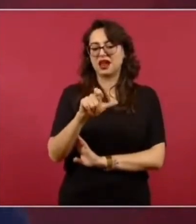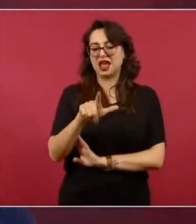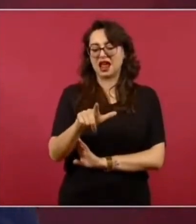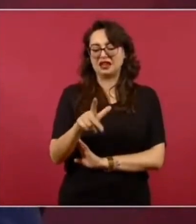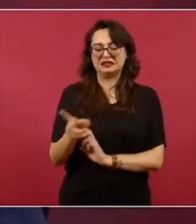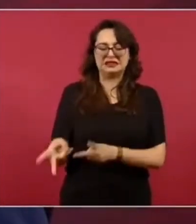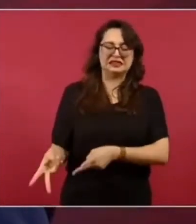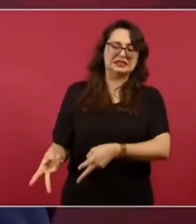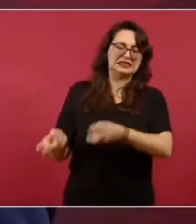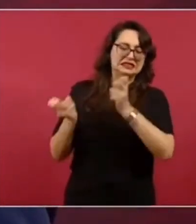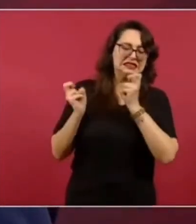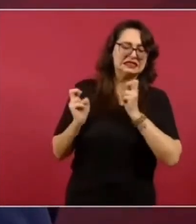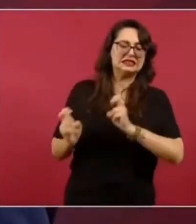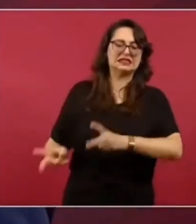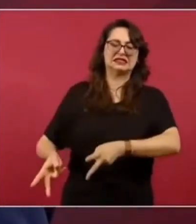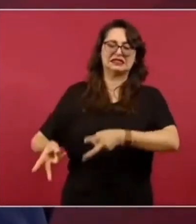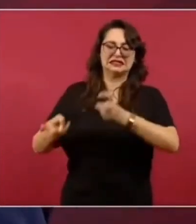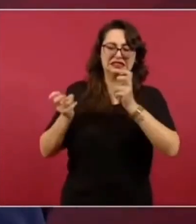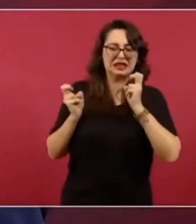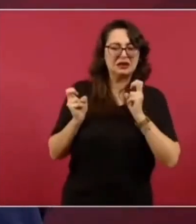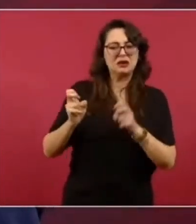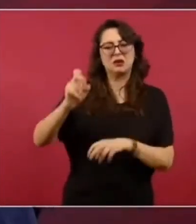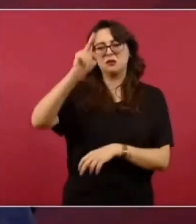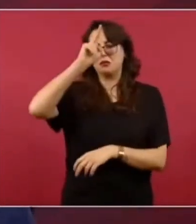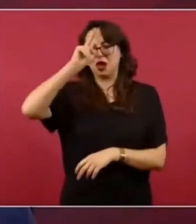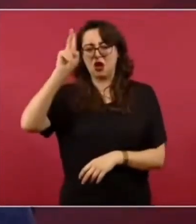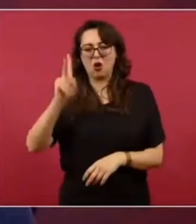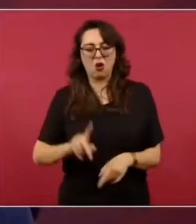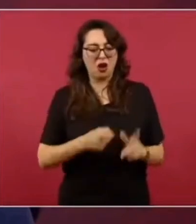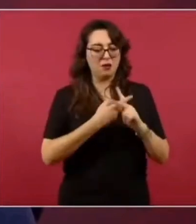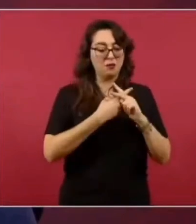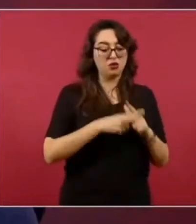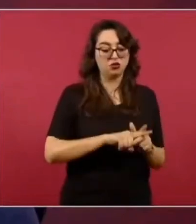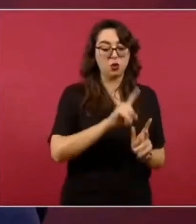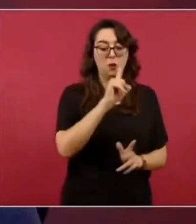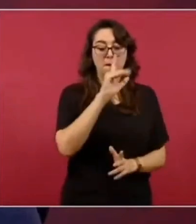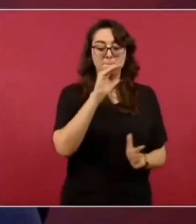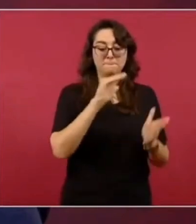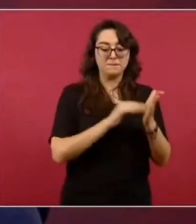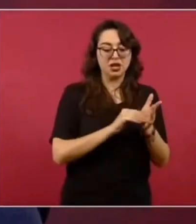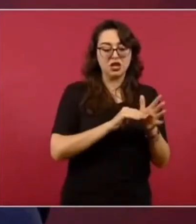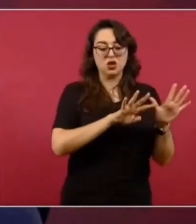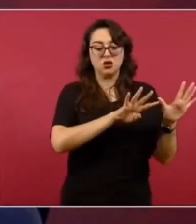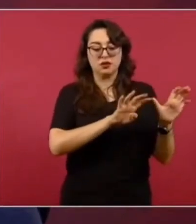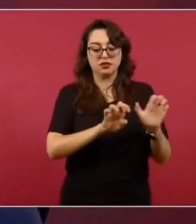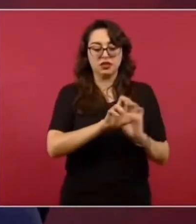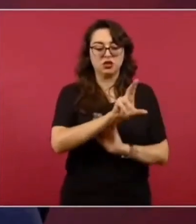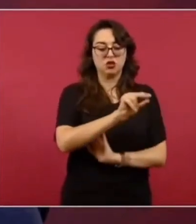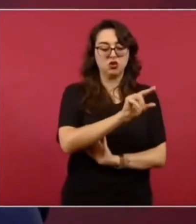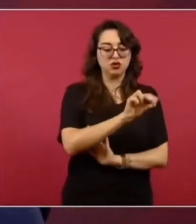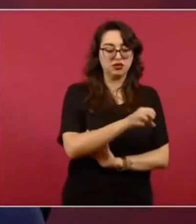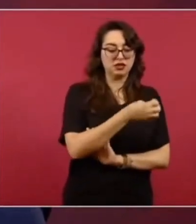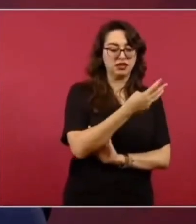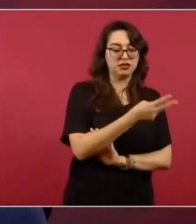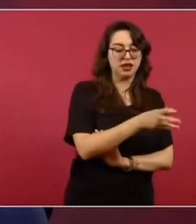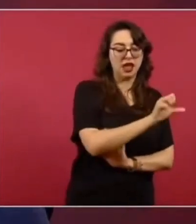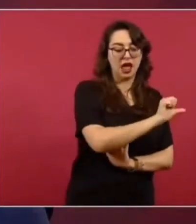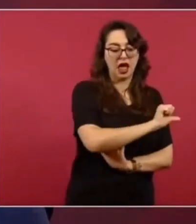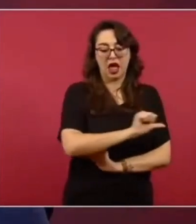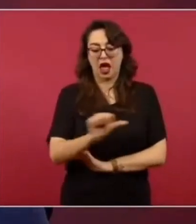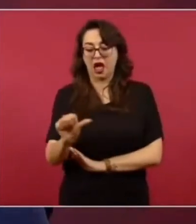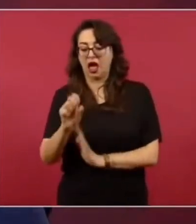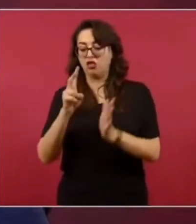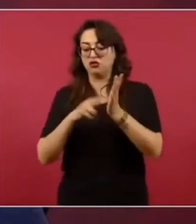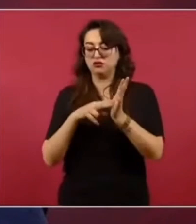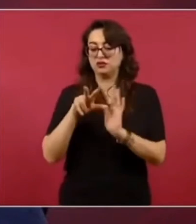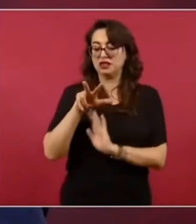neoporfirista de 1983 a 2018,